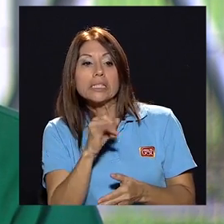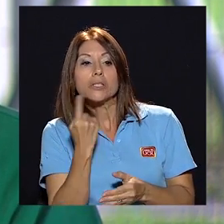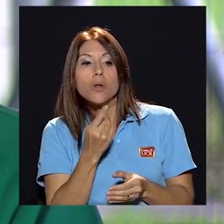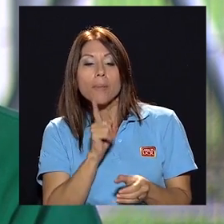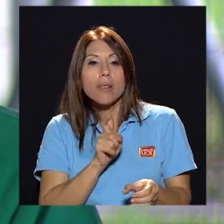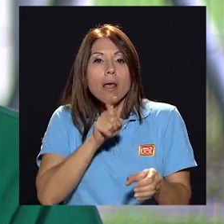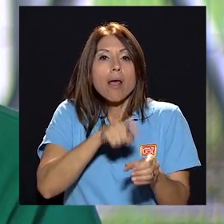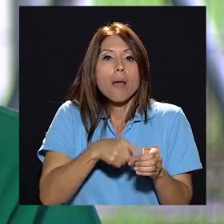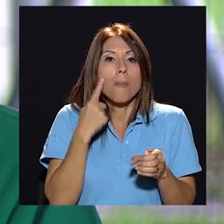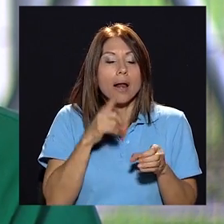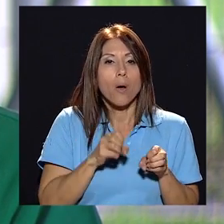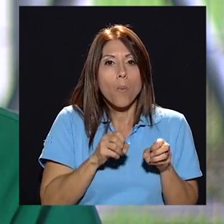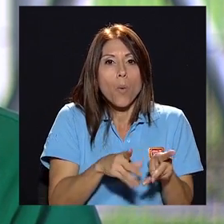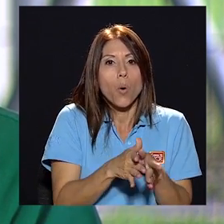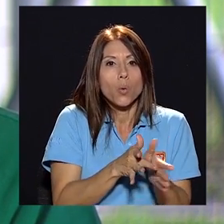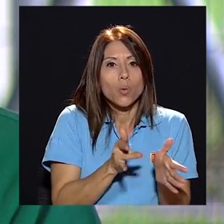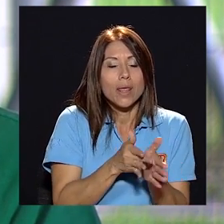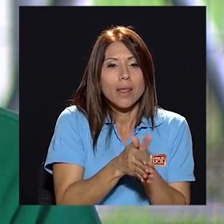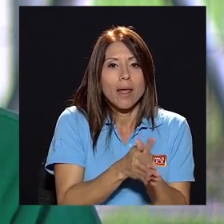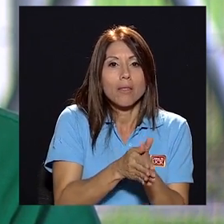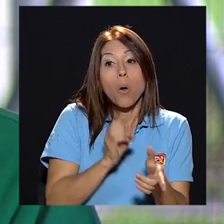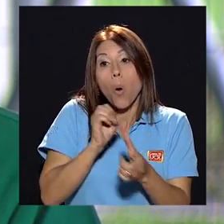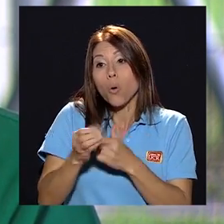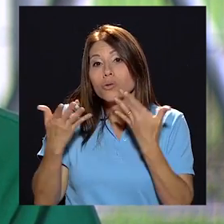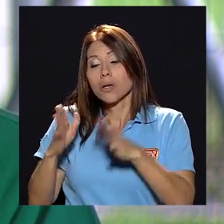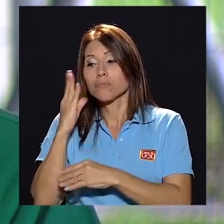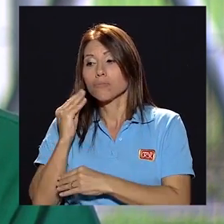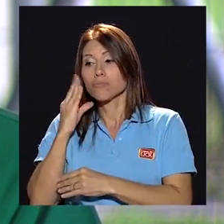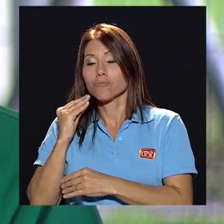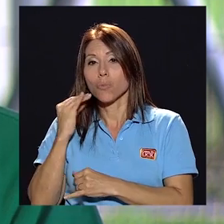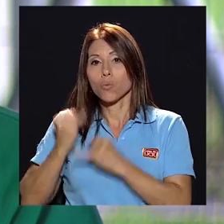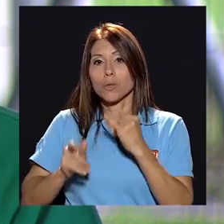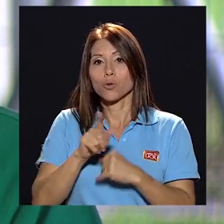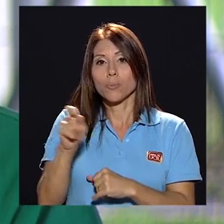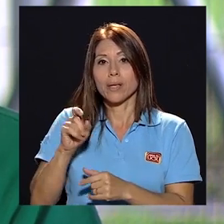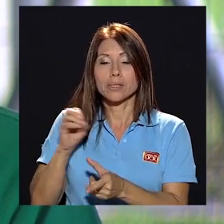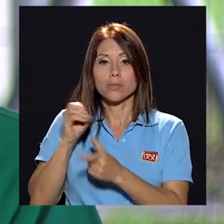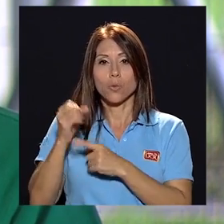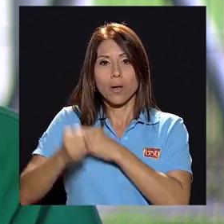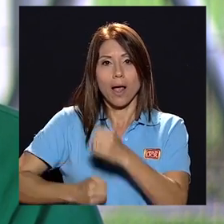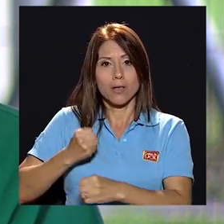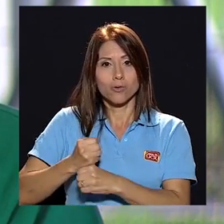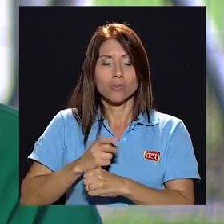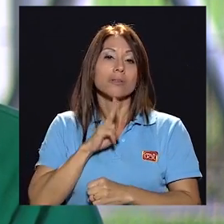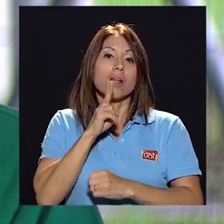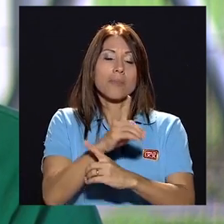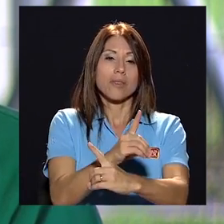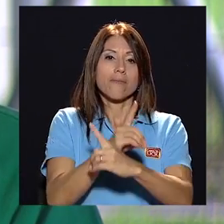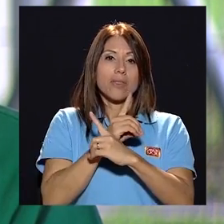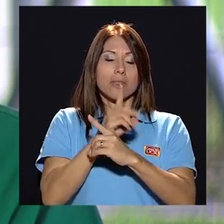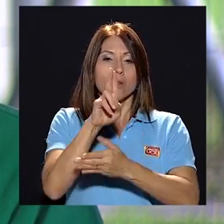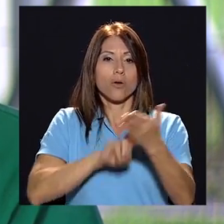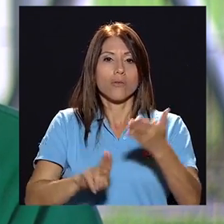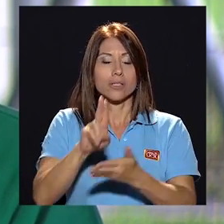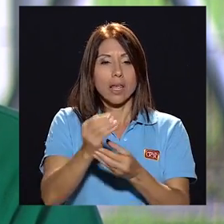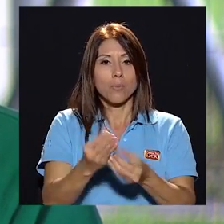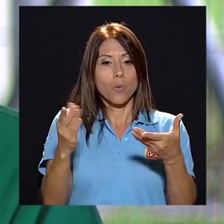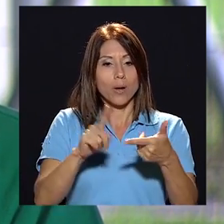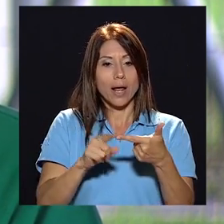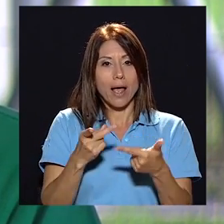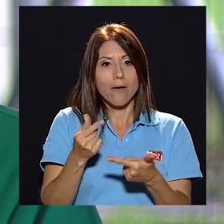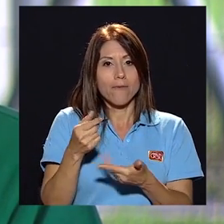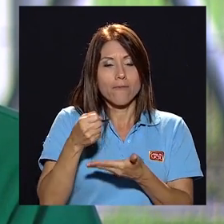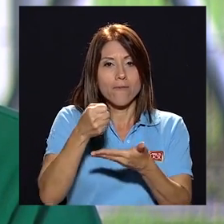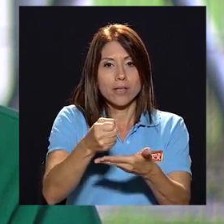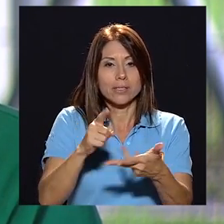por un acto de oportunidad o si realmente tienen una trayectoria en los últimos meses o años que realmente han defendido la universidad pública el FES